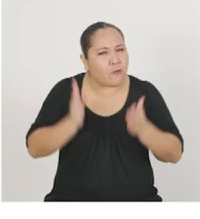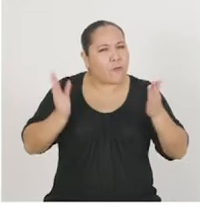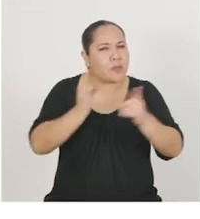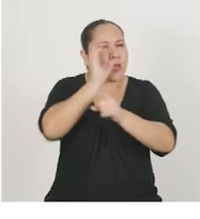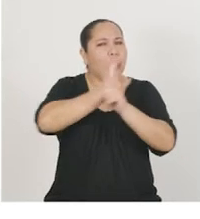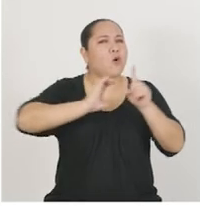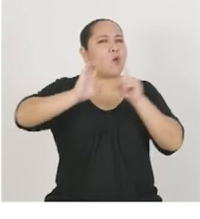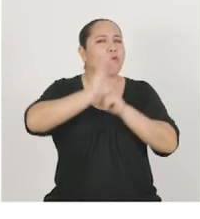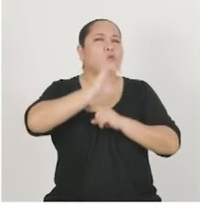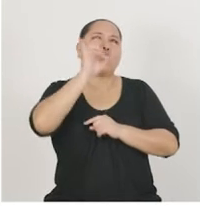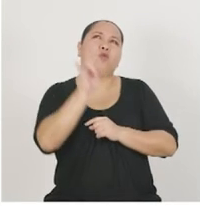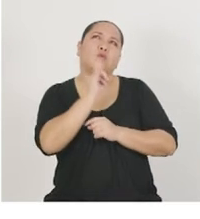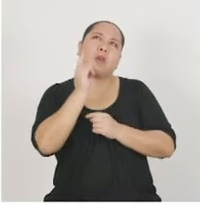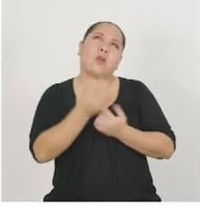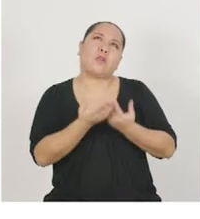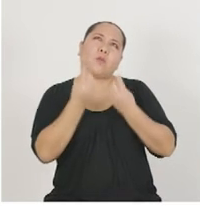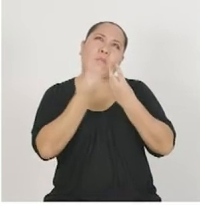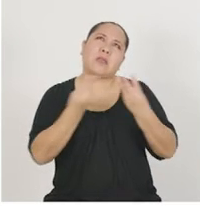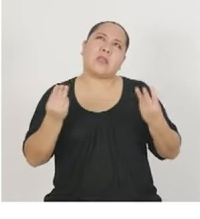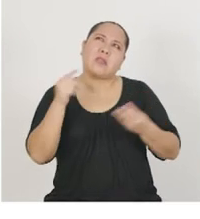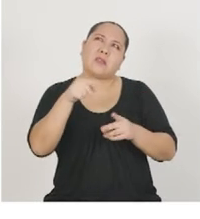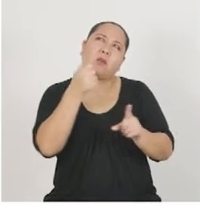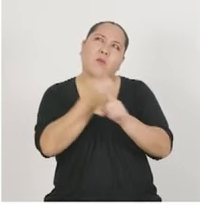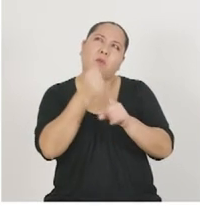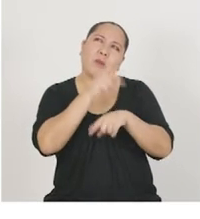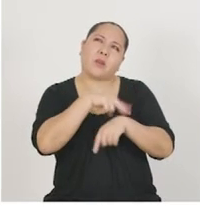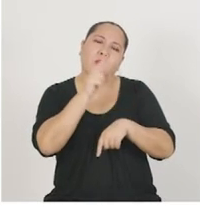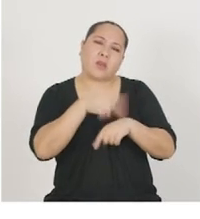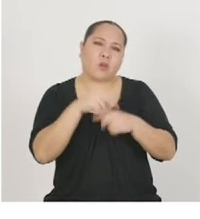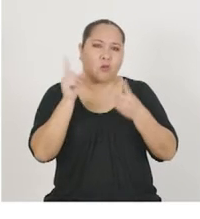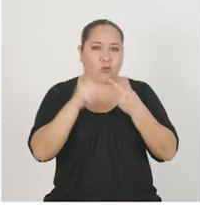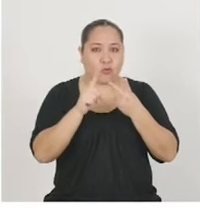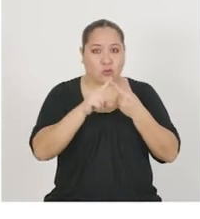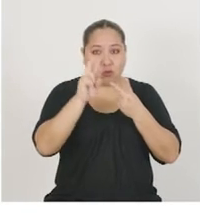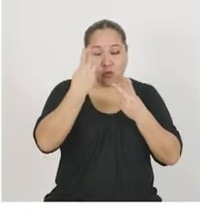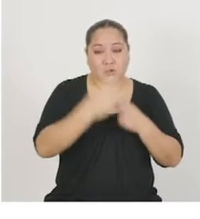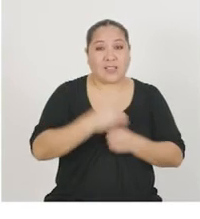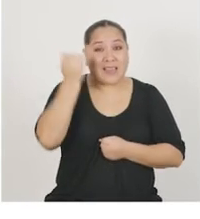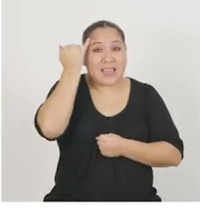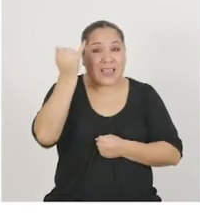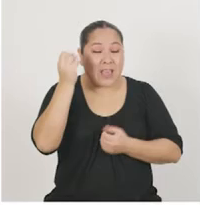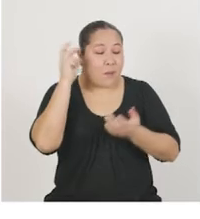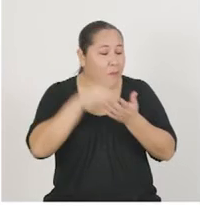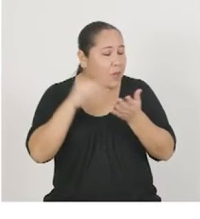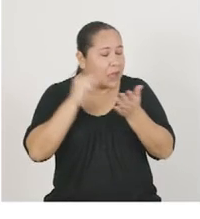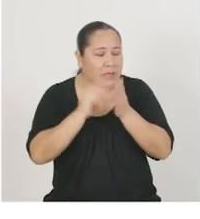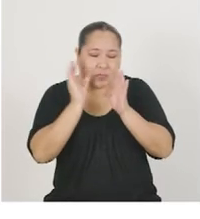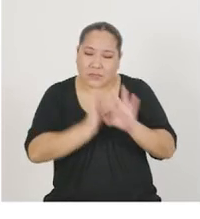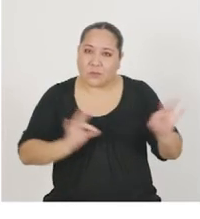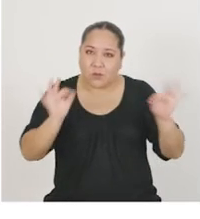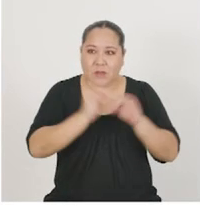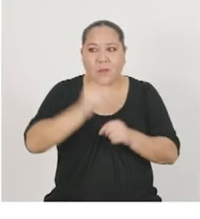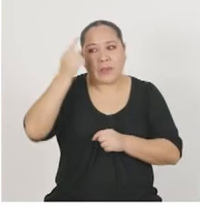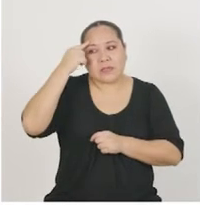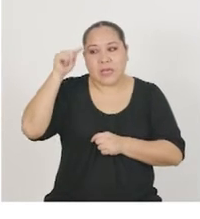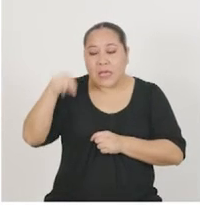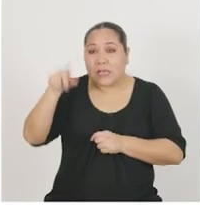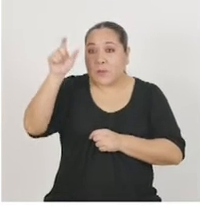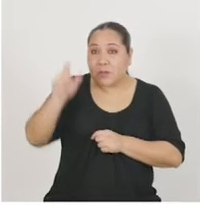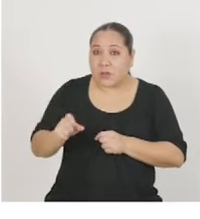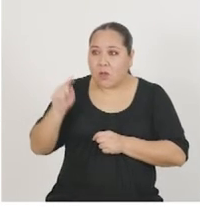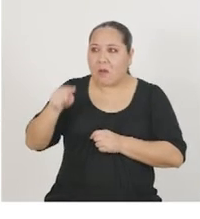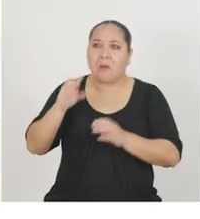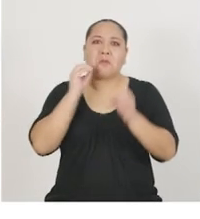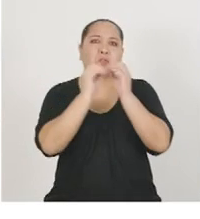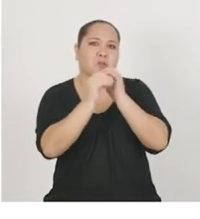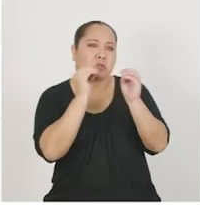fomentar nuestra cultura usando productos de la región? Dos, la idea principal es pensar que alguien